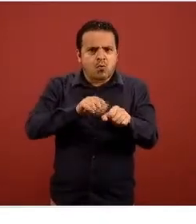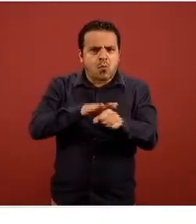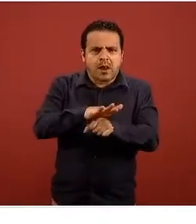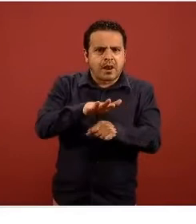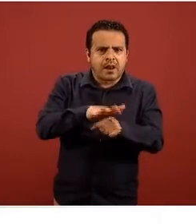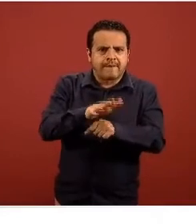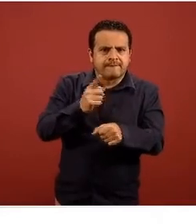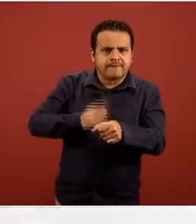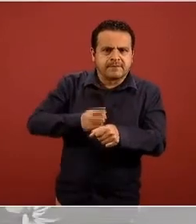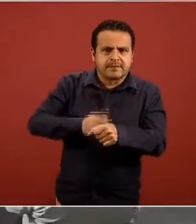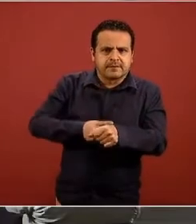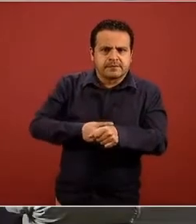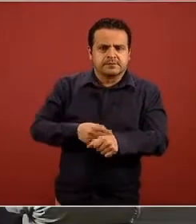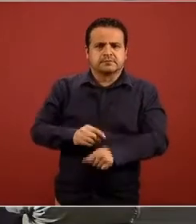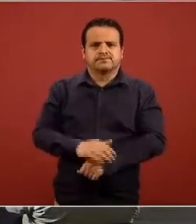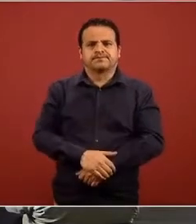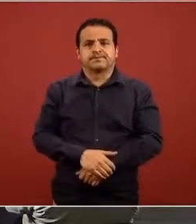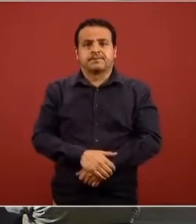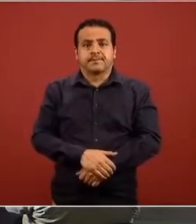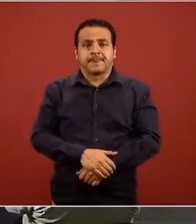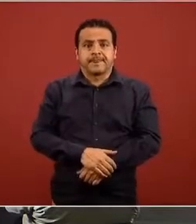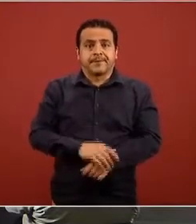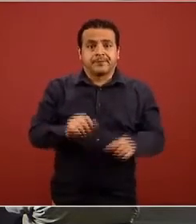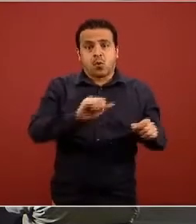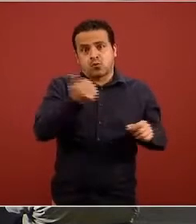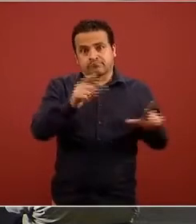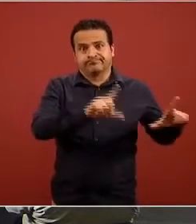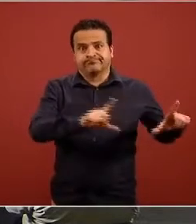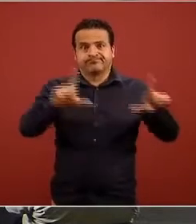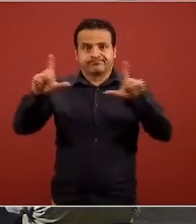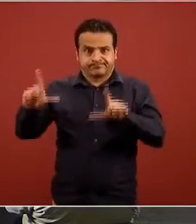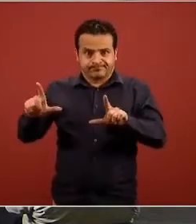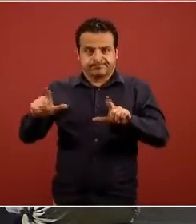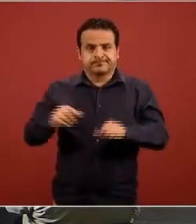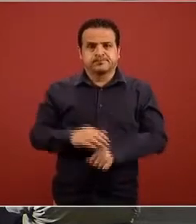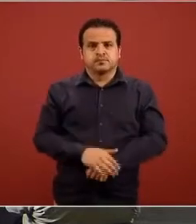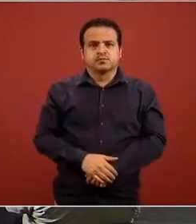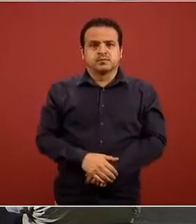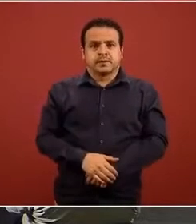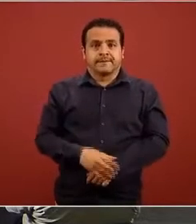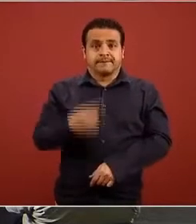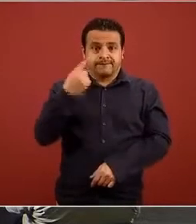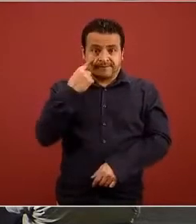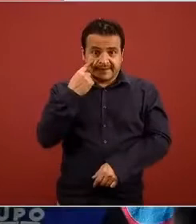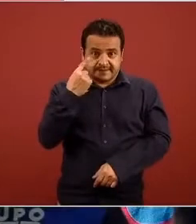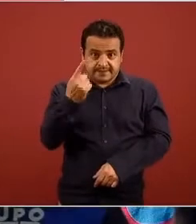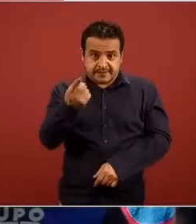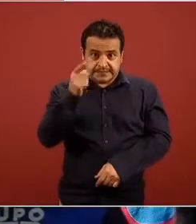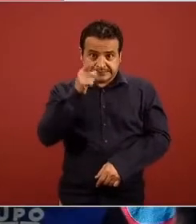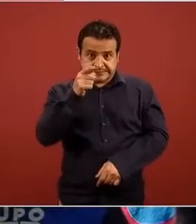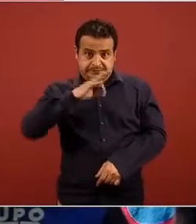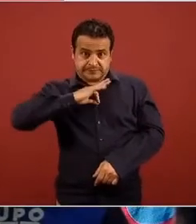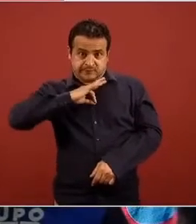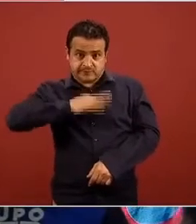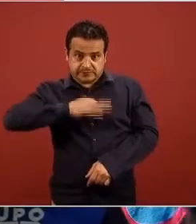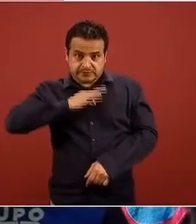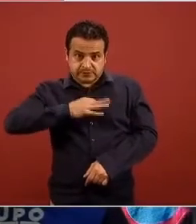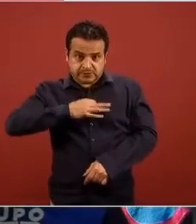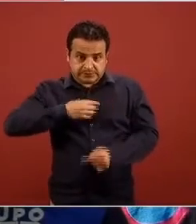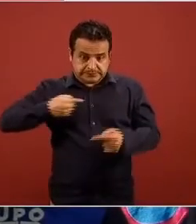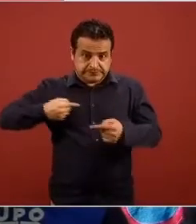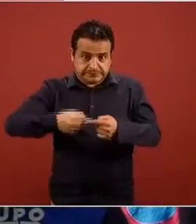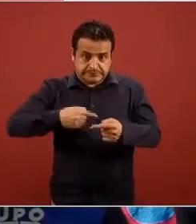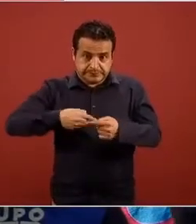en la siguiente diapositiva ahora sí nos enfocamos a la epidemia activa es decir los casos que en los últimos